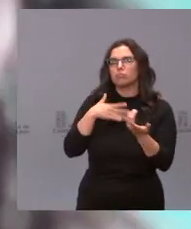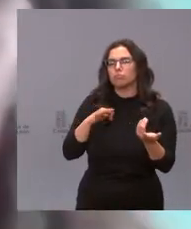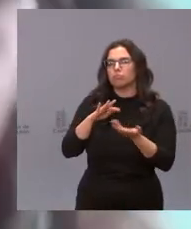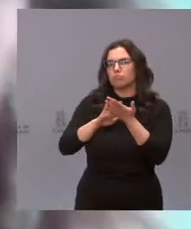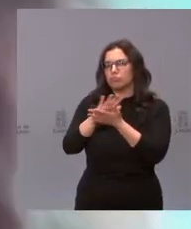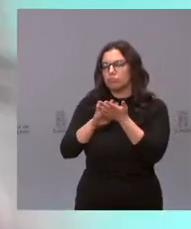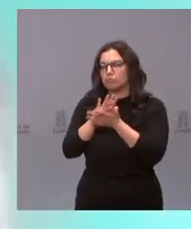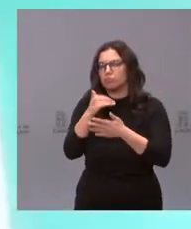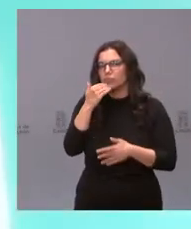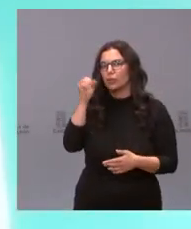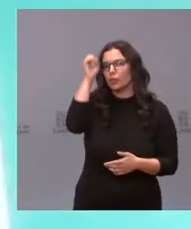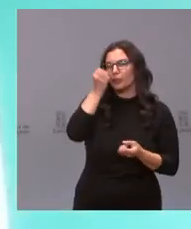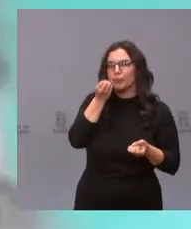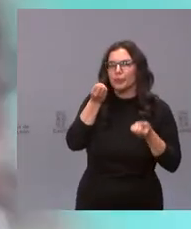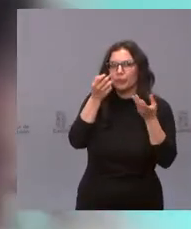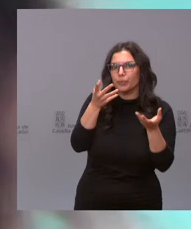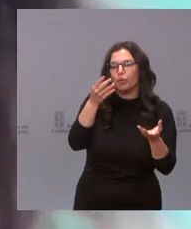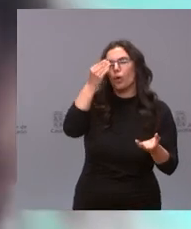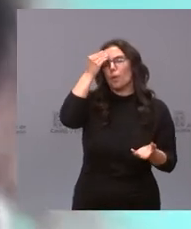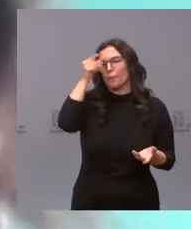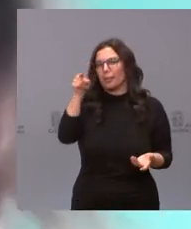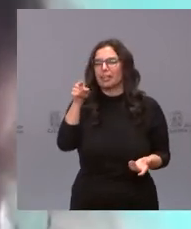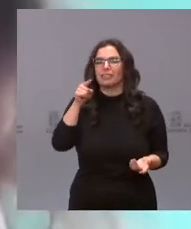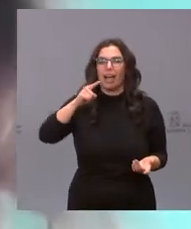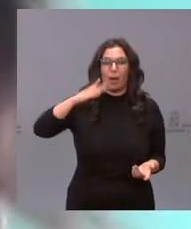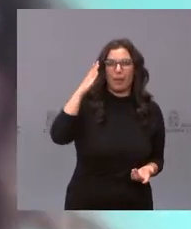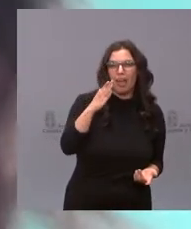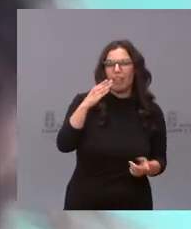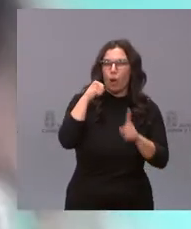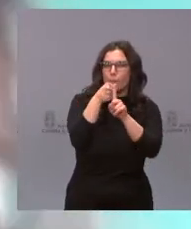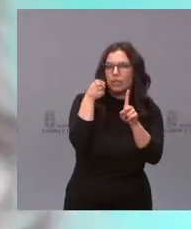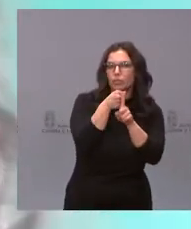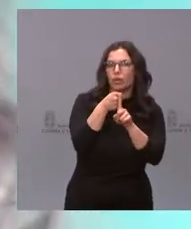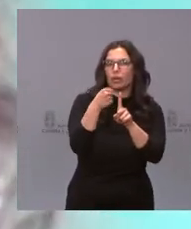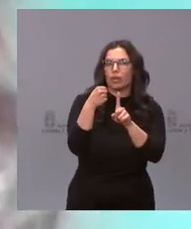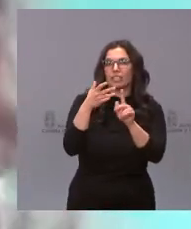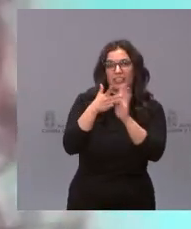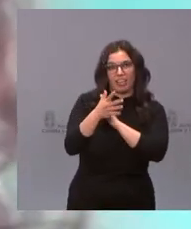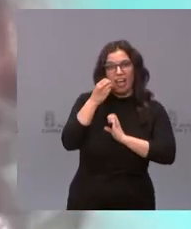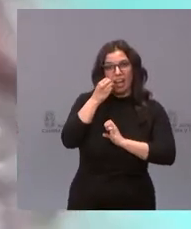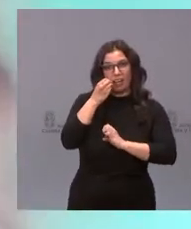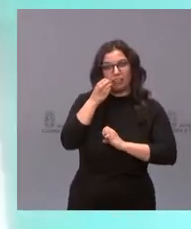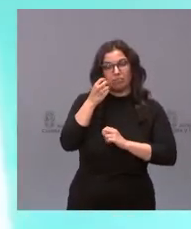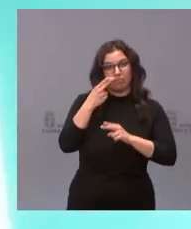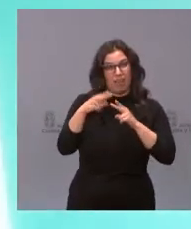y si cree que estas amenazas o presiones que ella denuncia forman parte del buen hacer político gracias